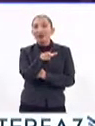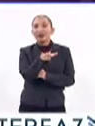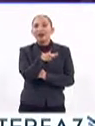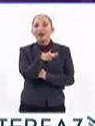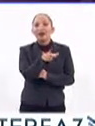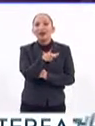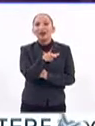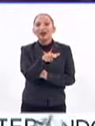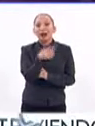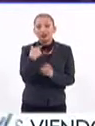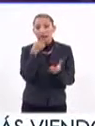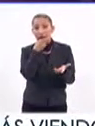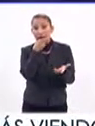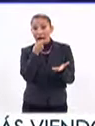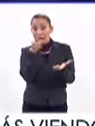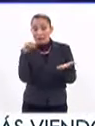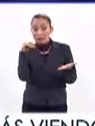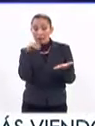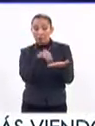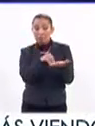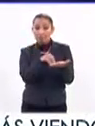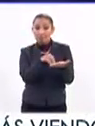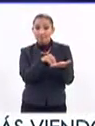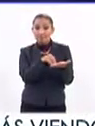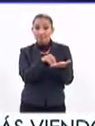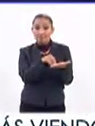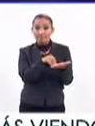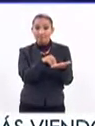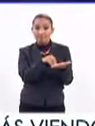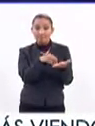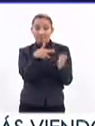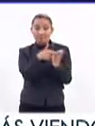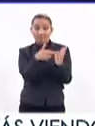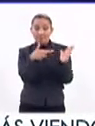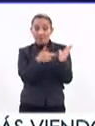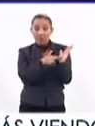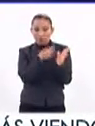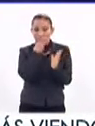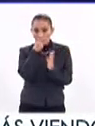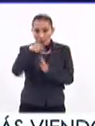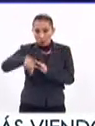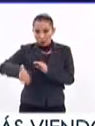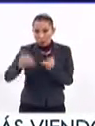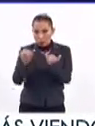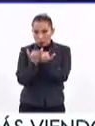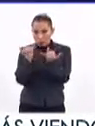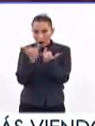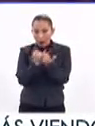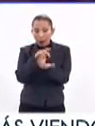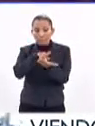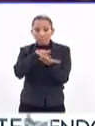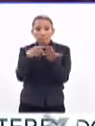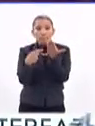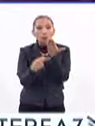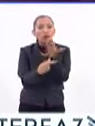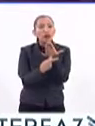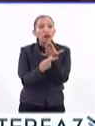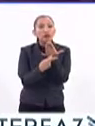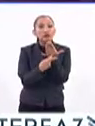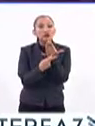definen los principios y, como aquí se dijo también, el proyecto